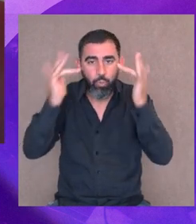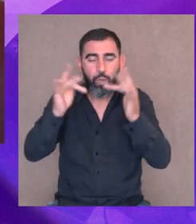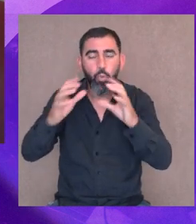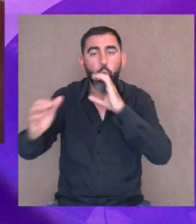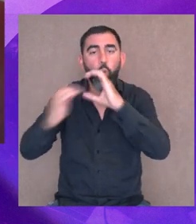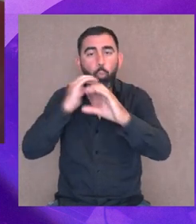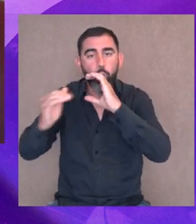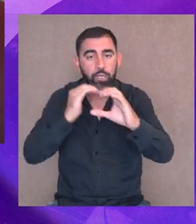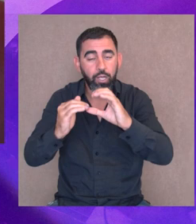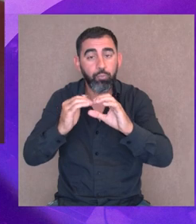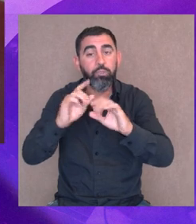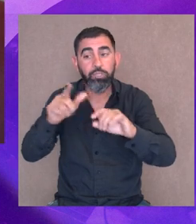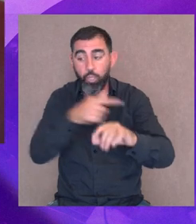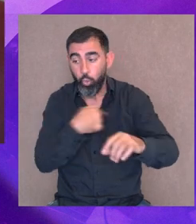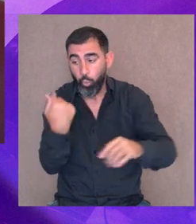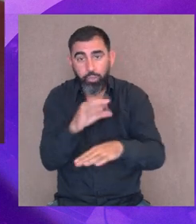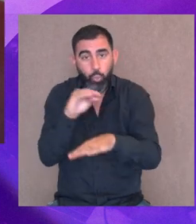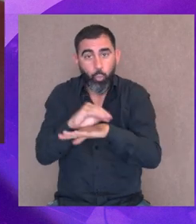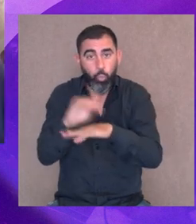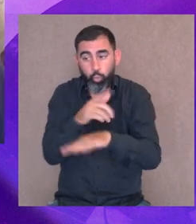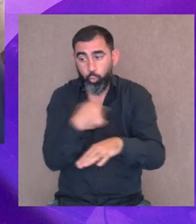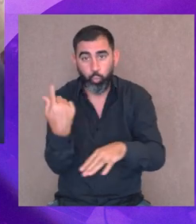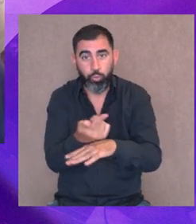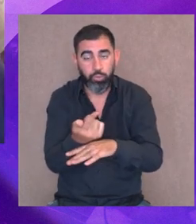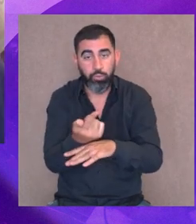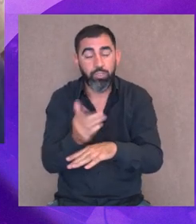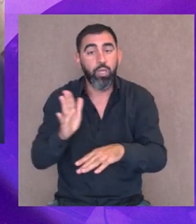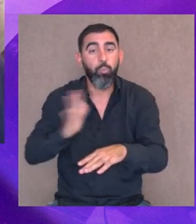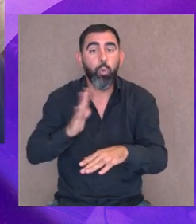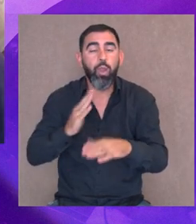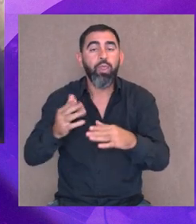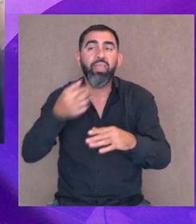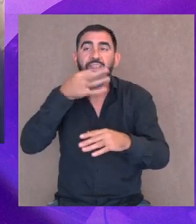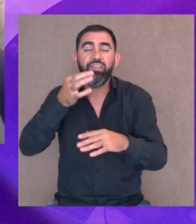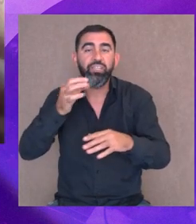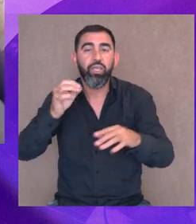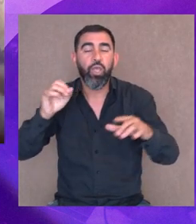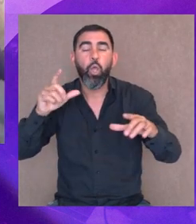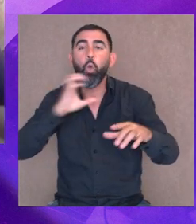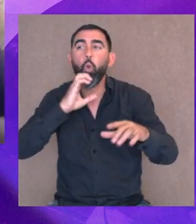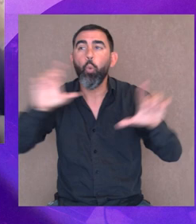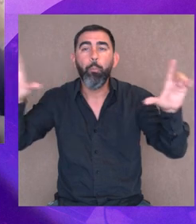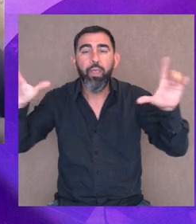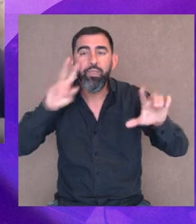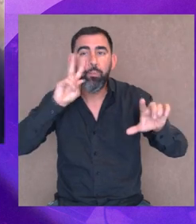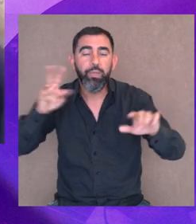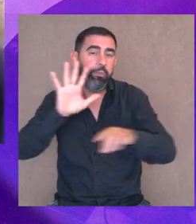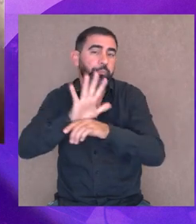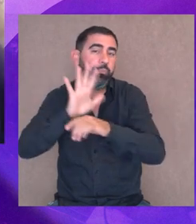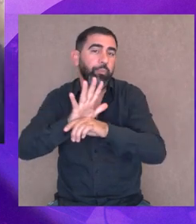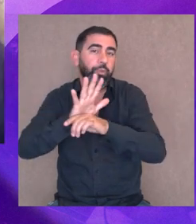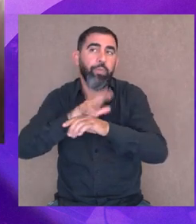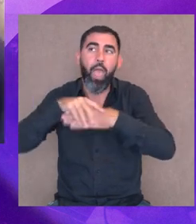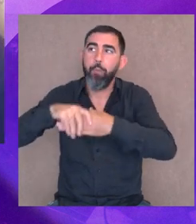estamos comunicando valores y estamos hablando de nuestra cultura. Las mujeres hablan de la telenovela entre sí como si